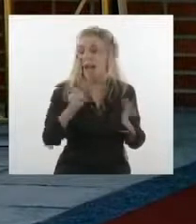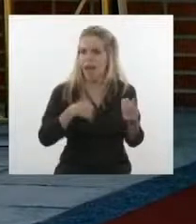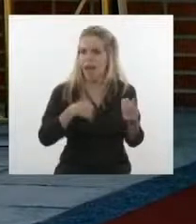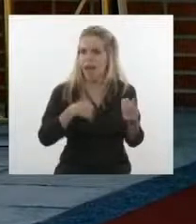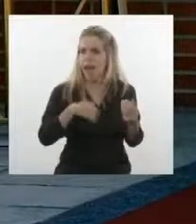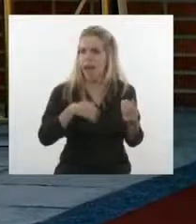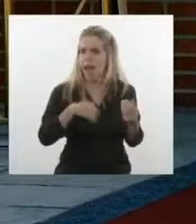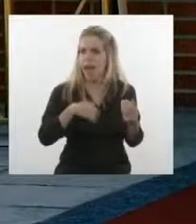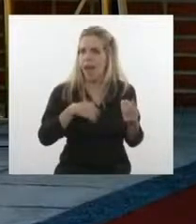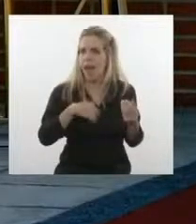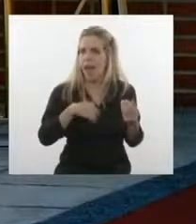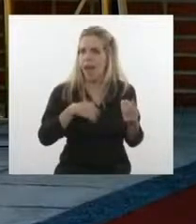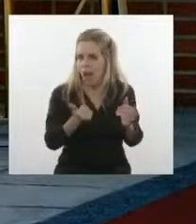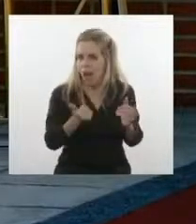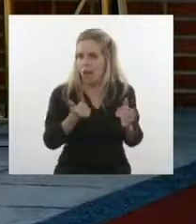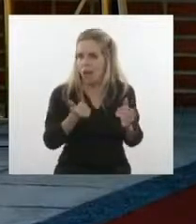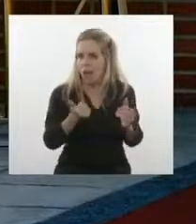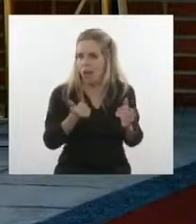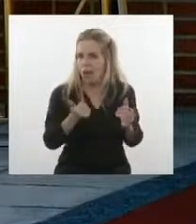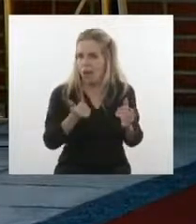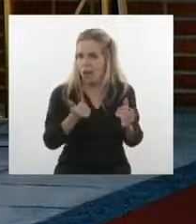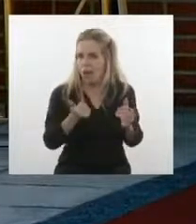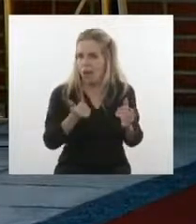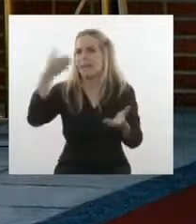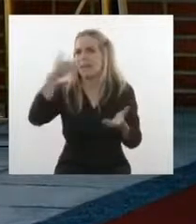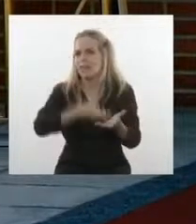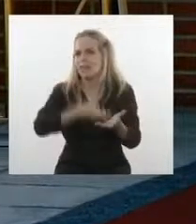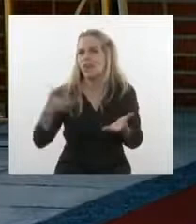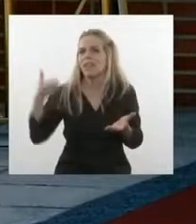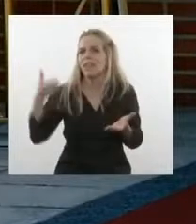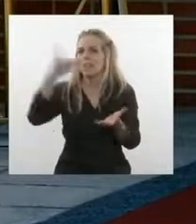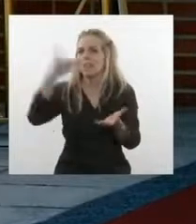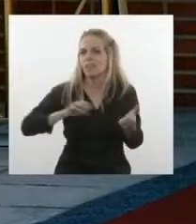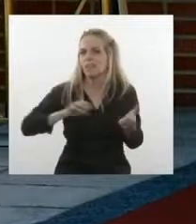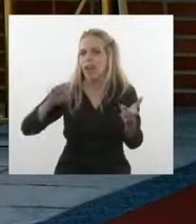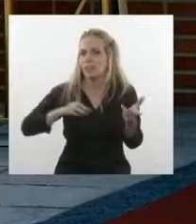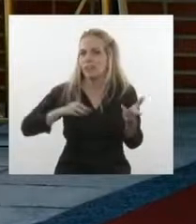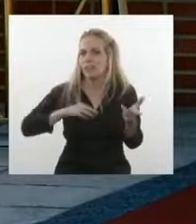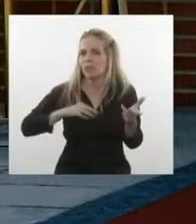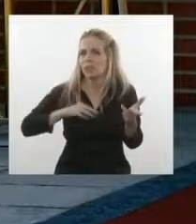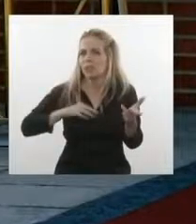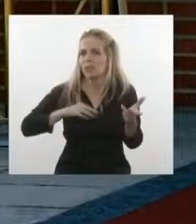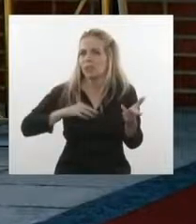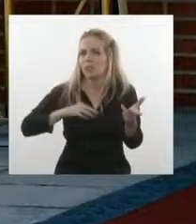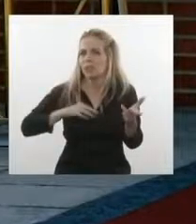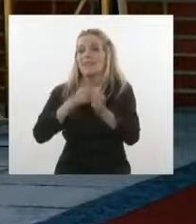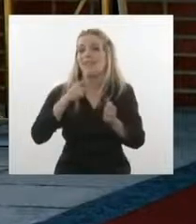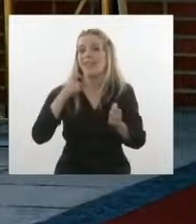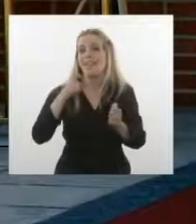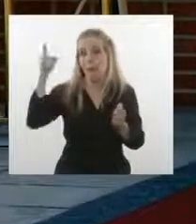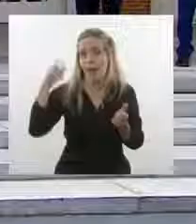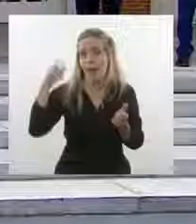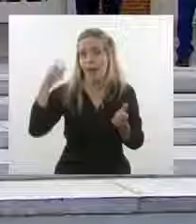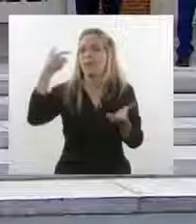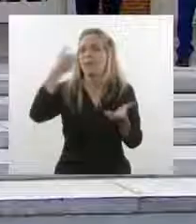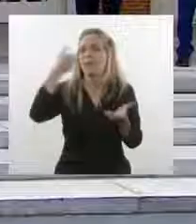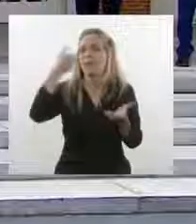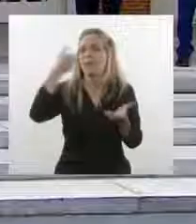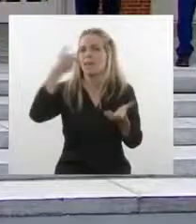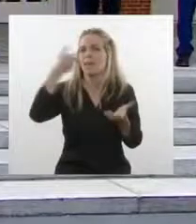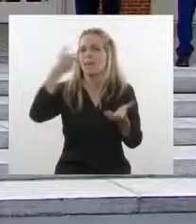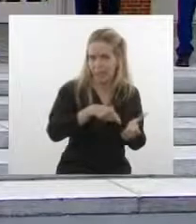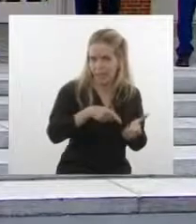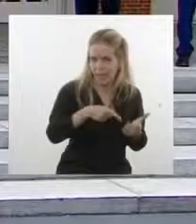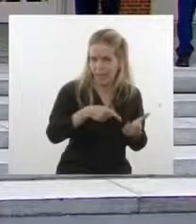recibido muchísimas inversiones a lo largo de los años de empresas españolas y todos nosotros